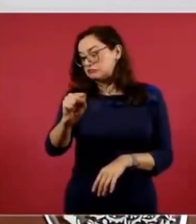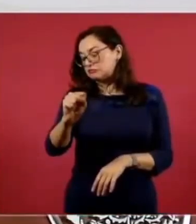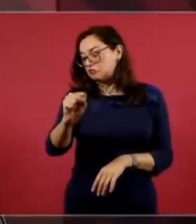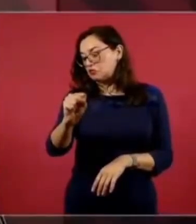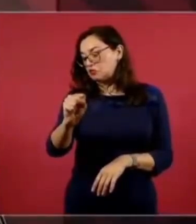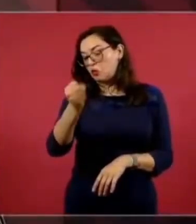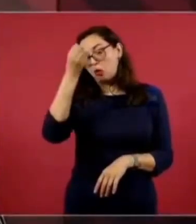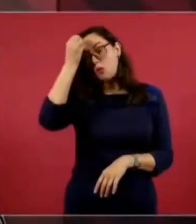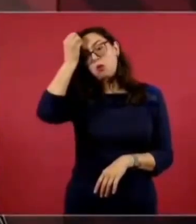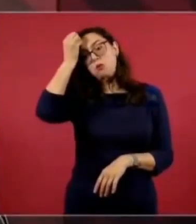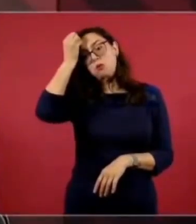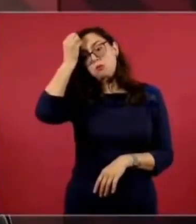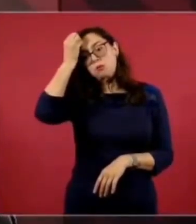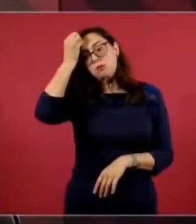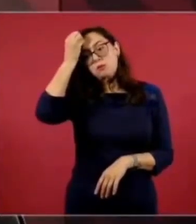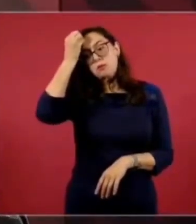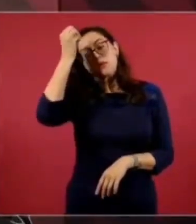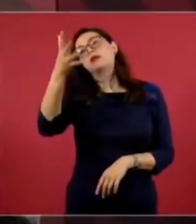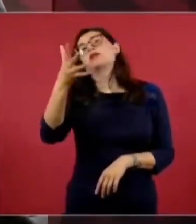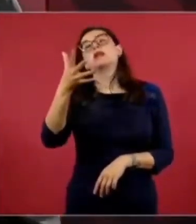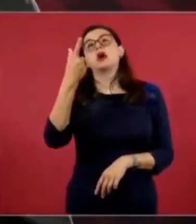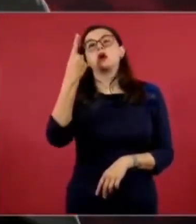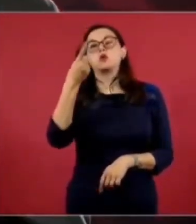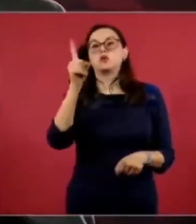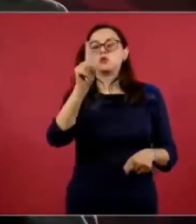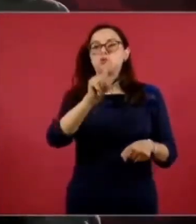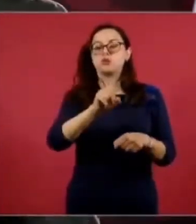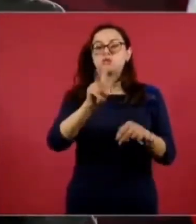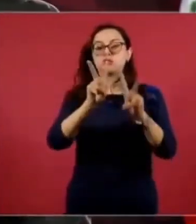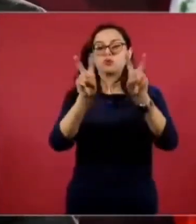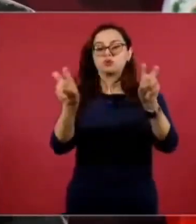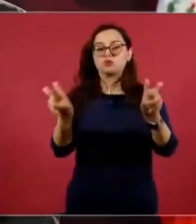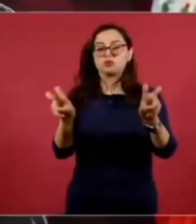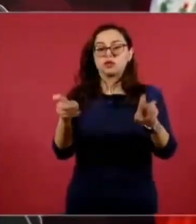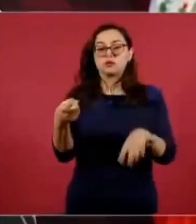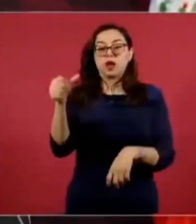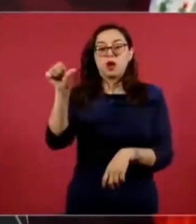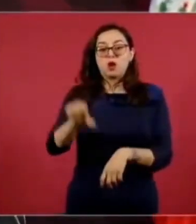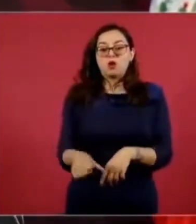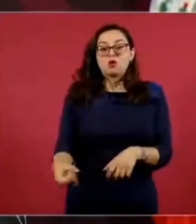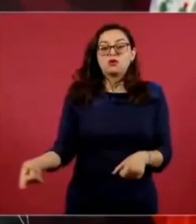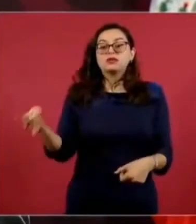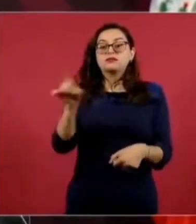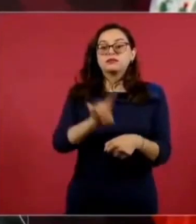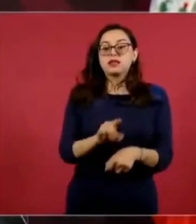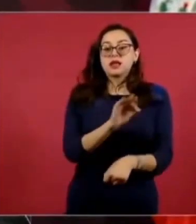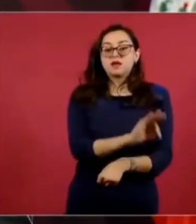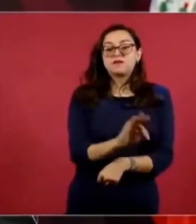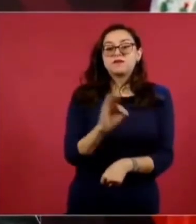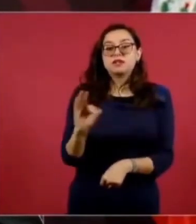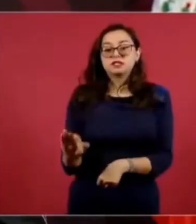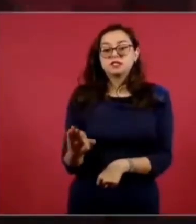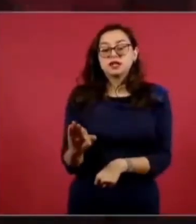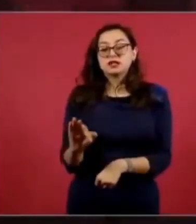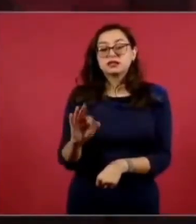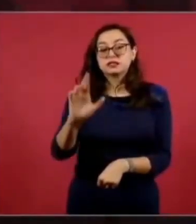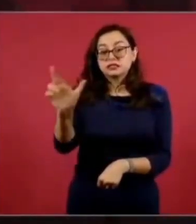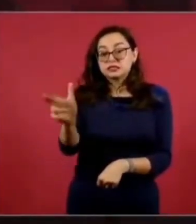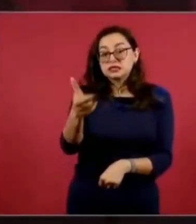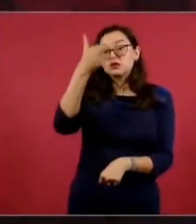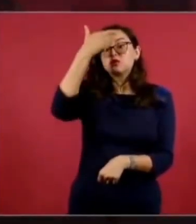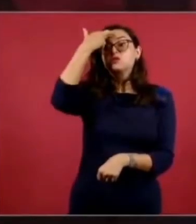Estaba yo omitiendo, hoy recordamos que